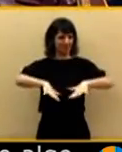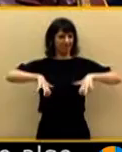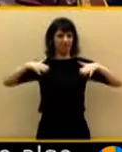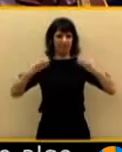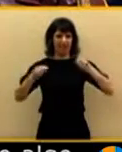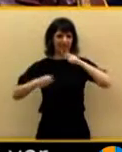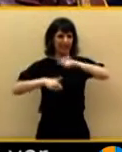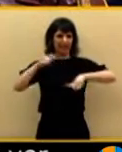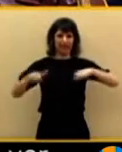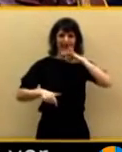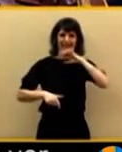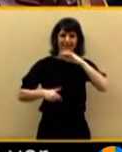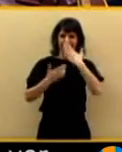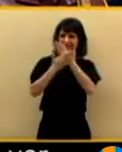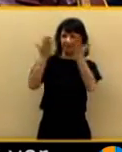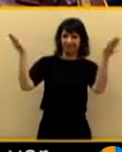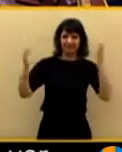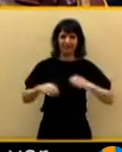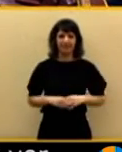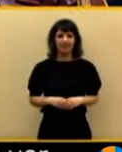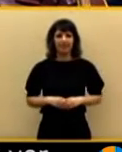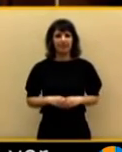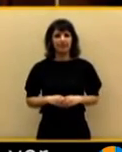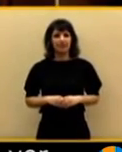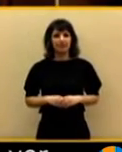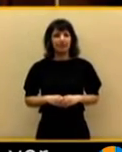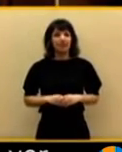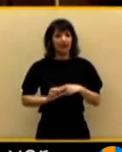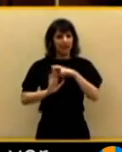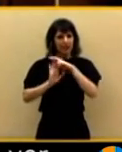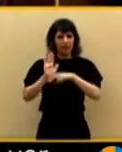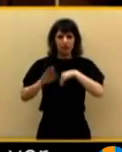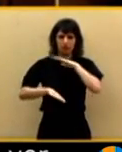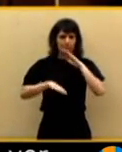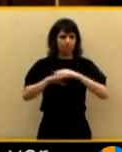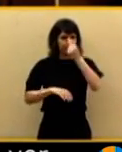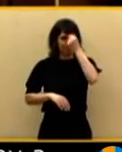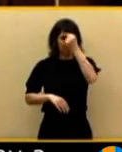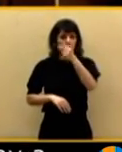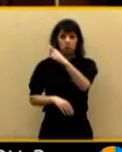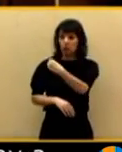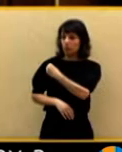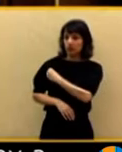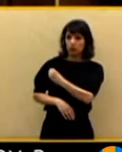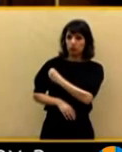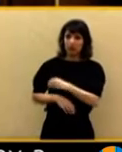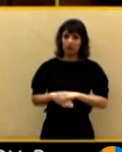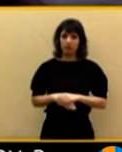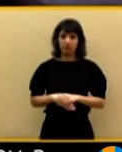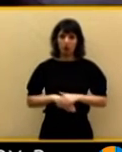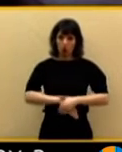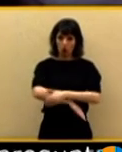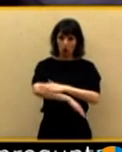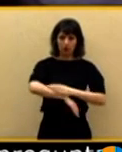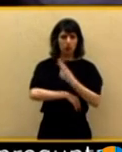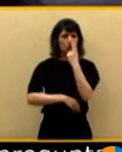Señoría, voy a cumplir estrictamente el reglamento. Usted me pregunta qué grado de compromiso tiene este gobierno con la verdad.